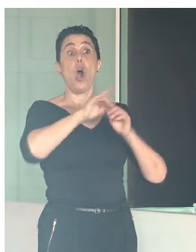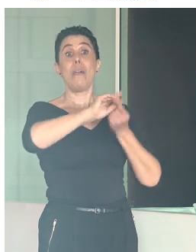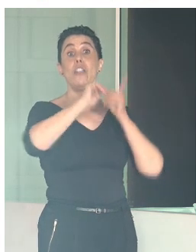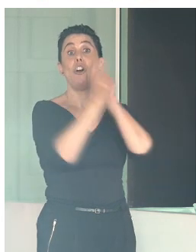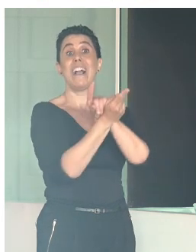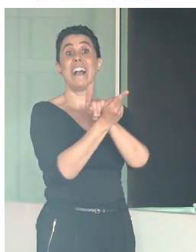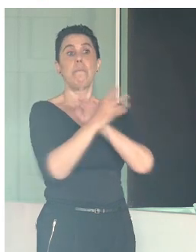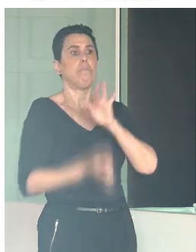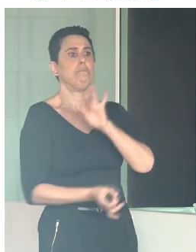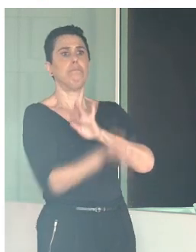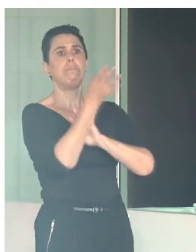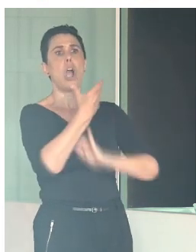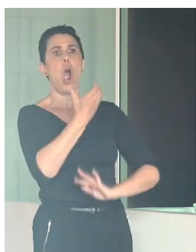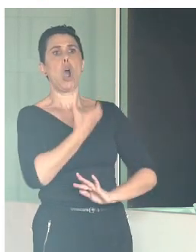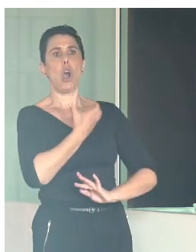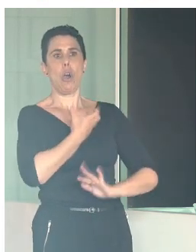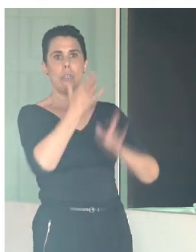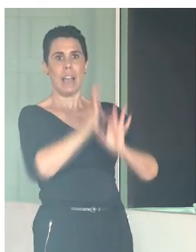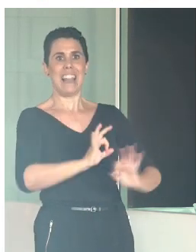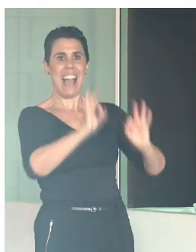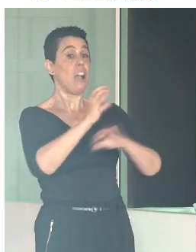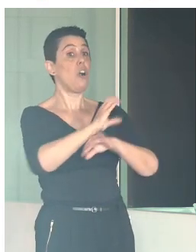concejalía específica de inclusión y accesibilidad.